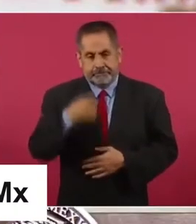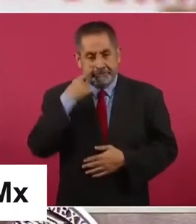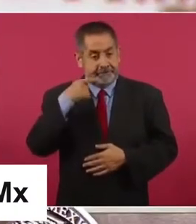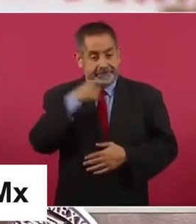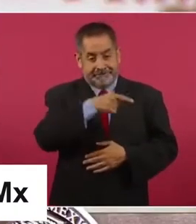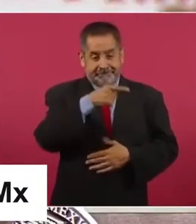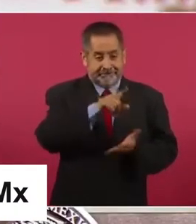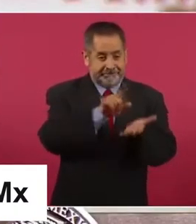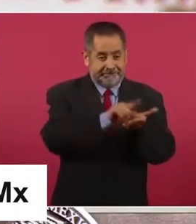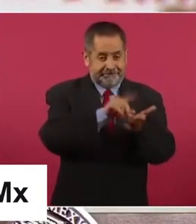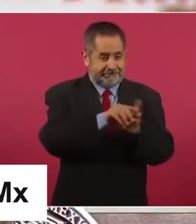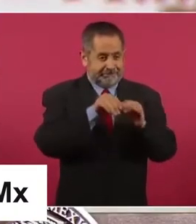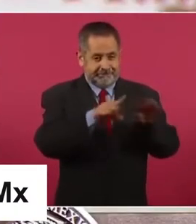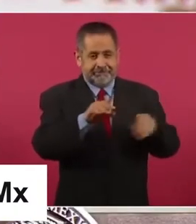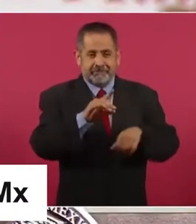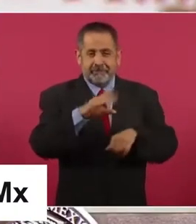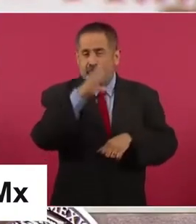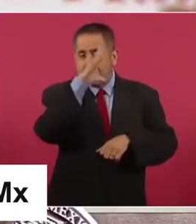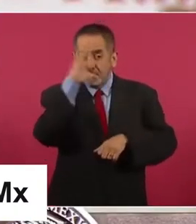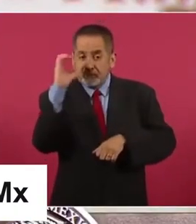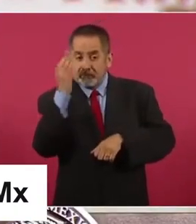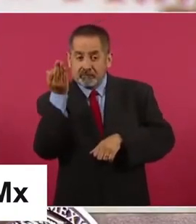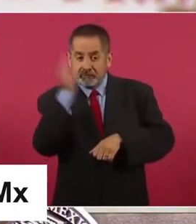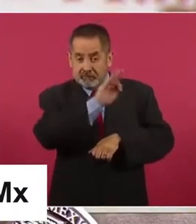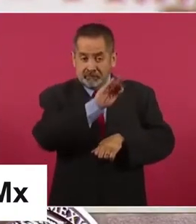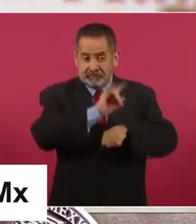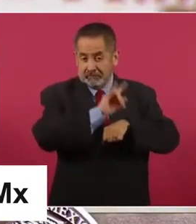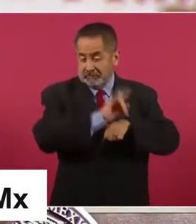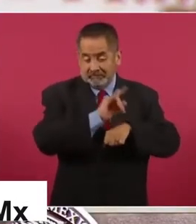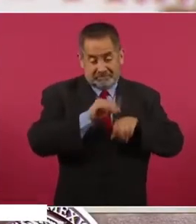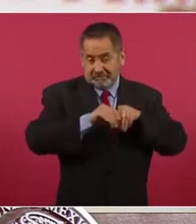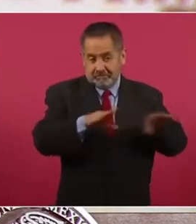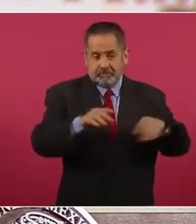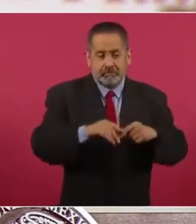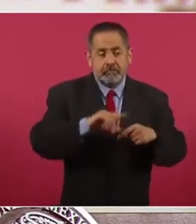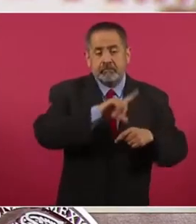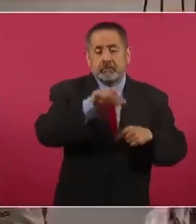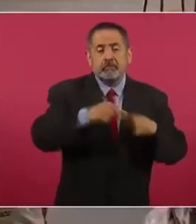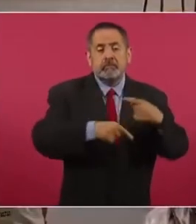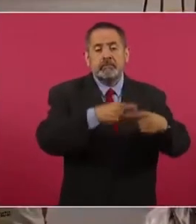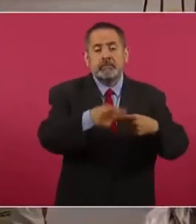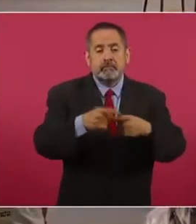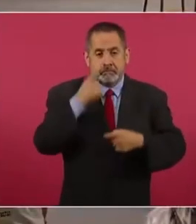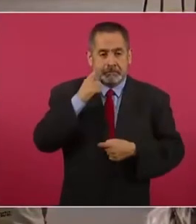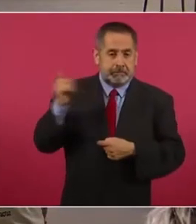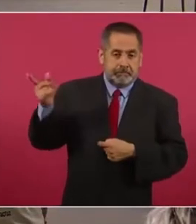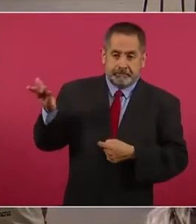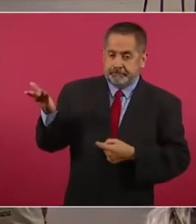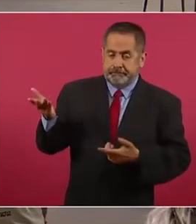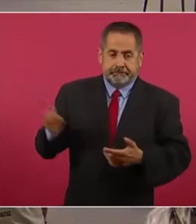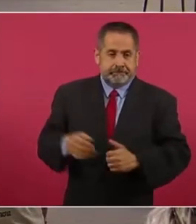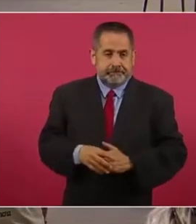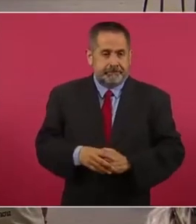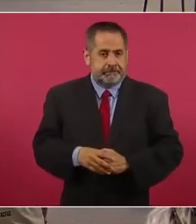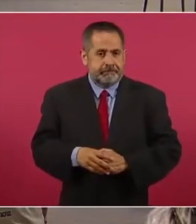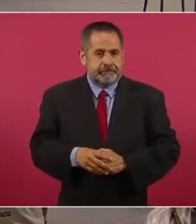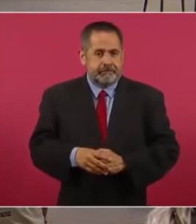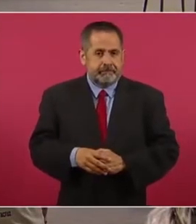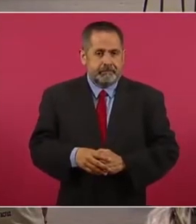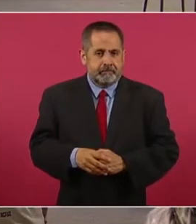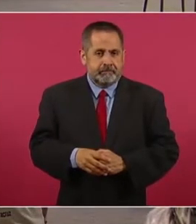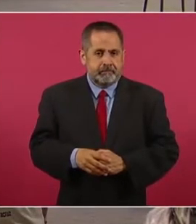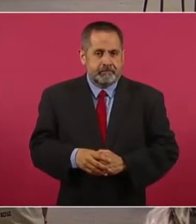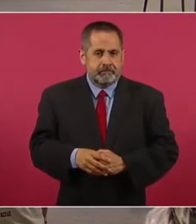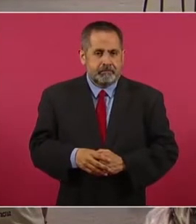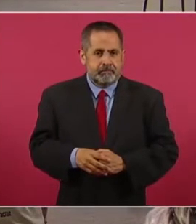difundió el fotomontaje que se viralizó, días después publicó este tuit que vemos en la pantalla, que lo dice todo.